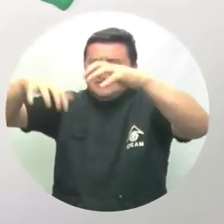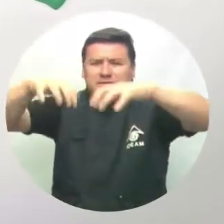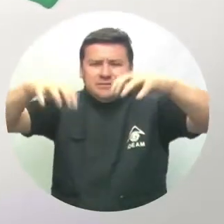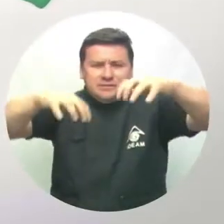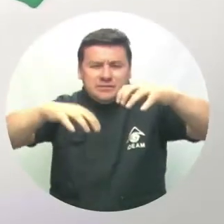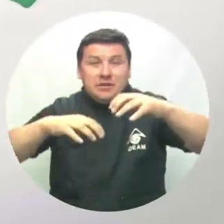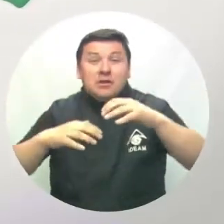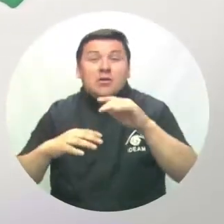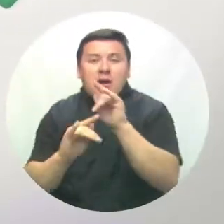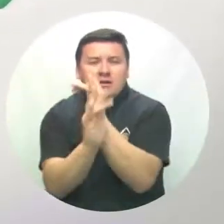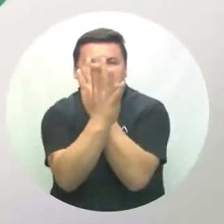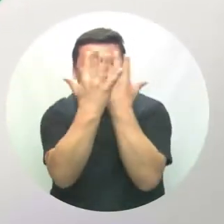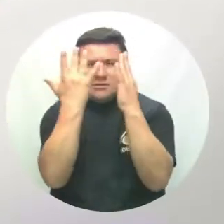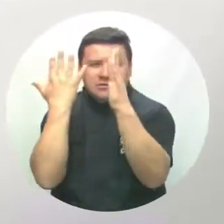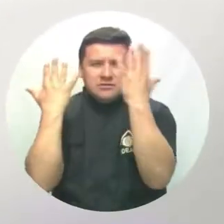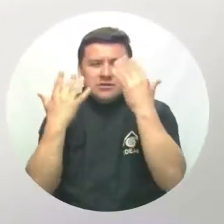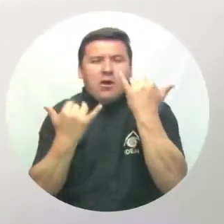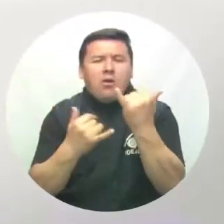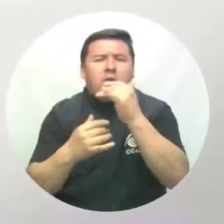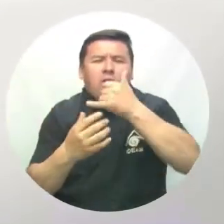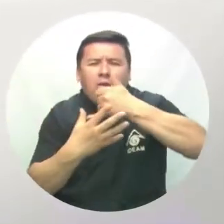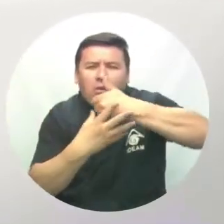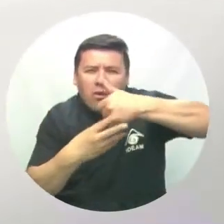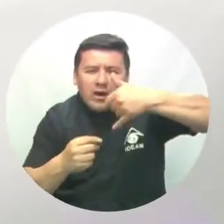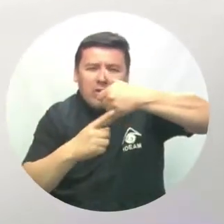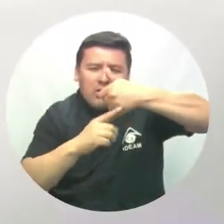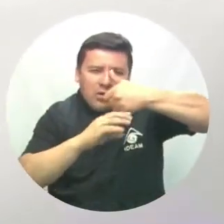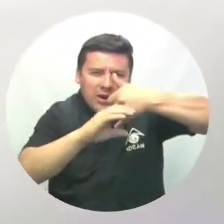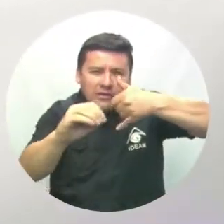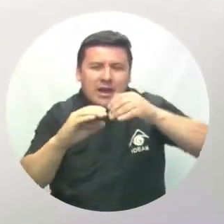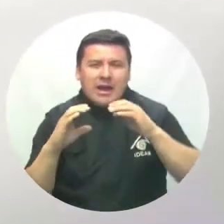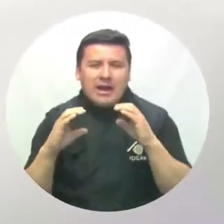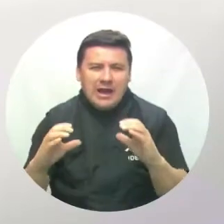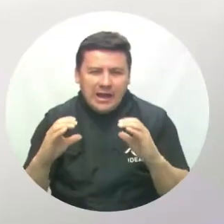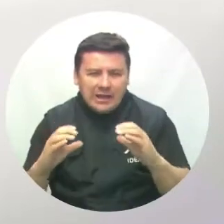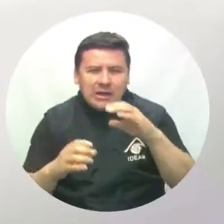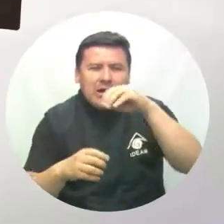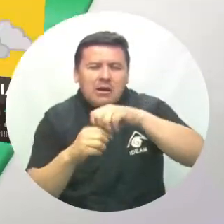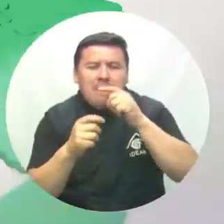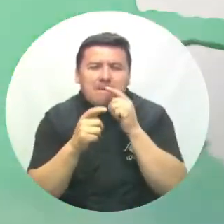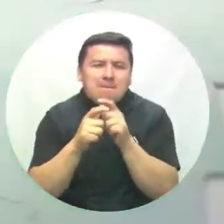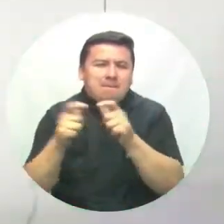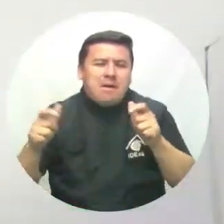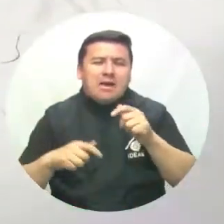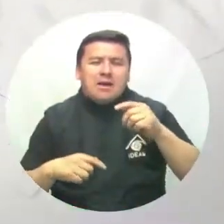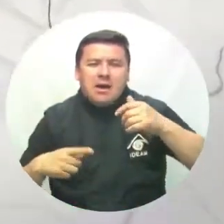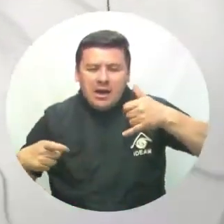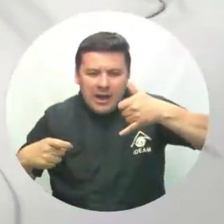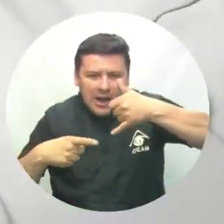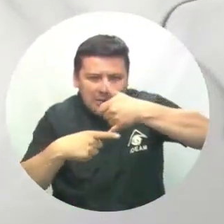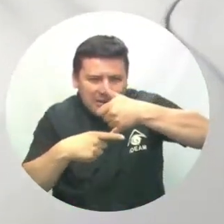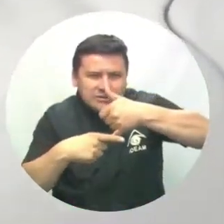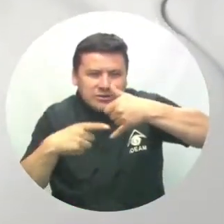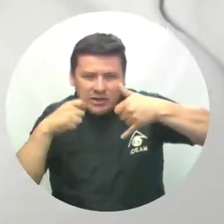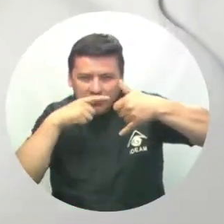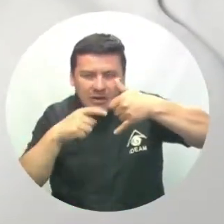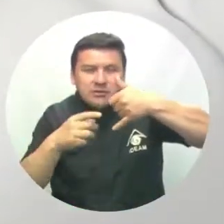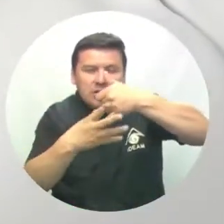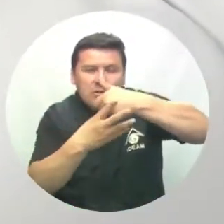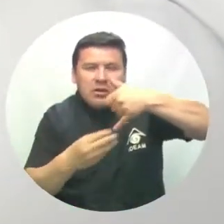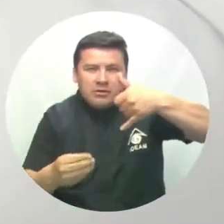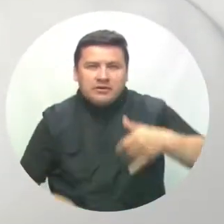nuestra selva virgen, con lluvias en Guainía, Guaviare, oriente de Caquetá y en amplios sectores del Amazonas y oriente de Bauté.